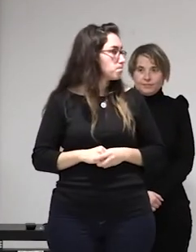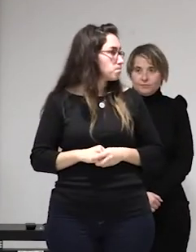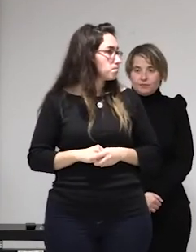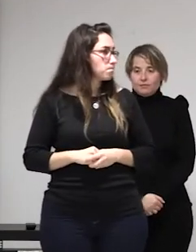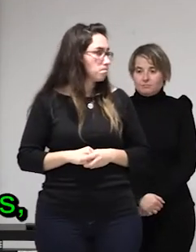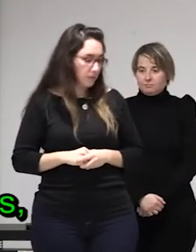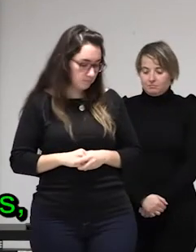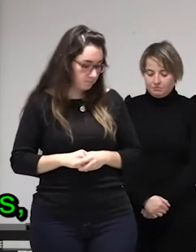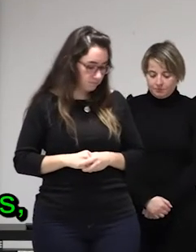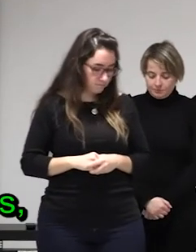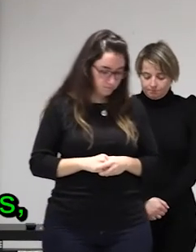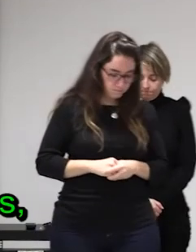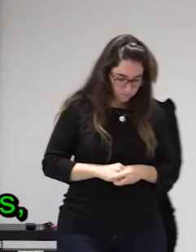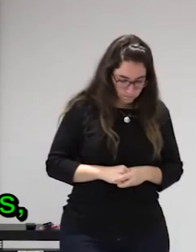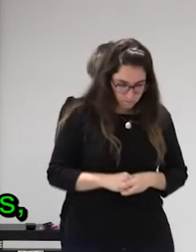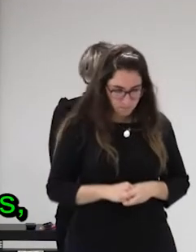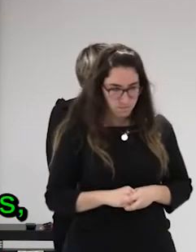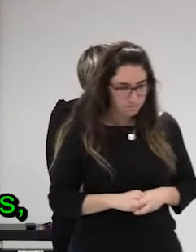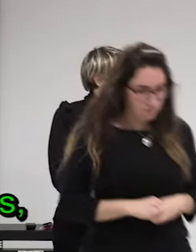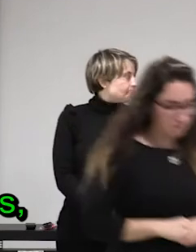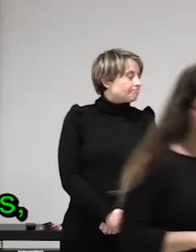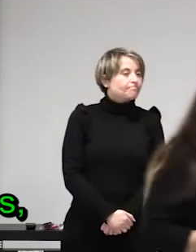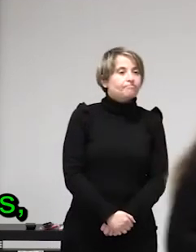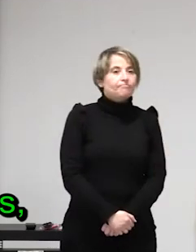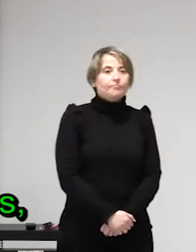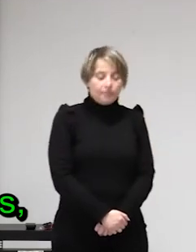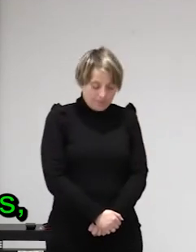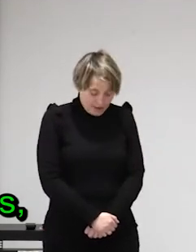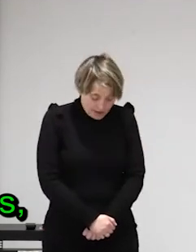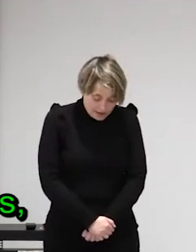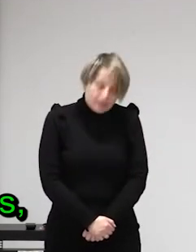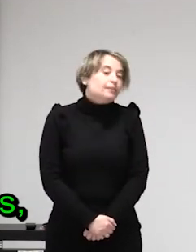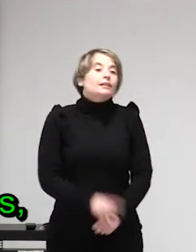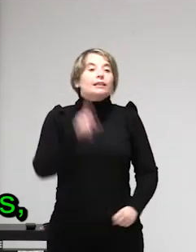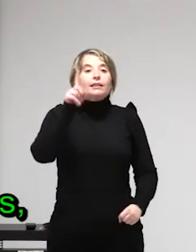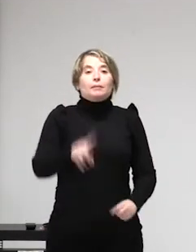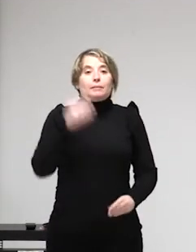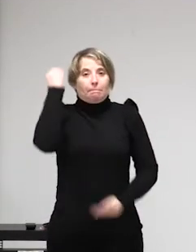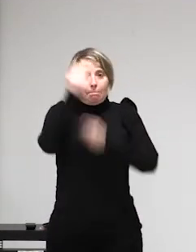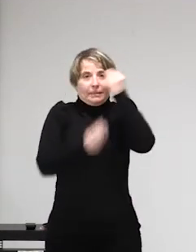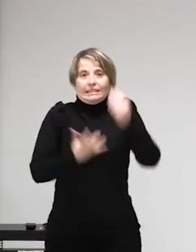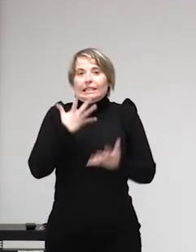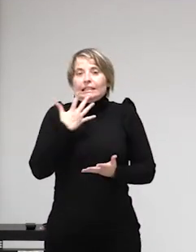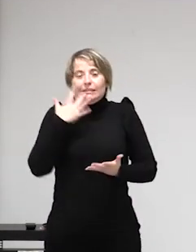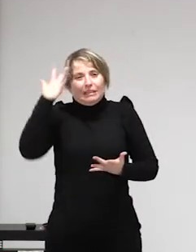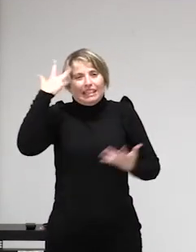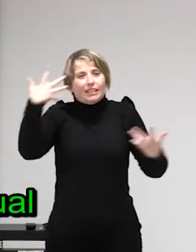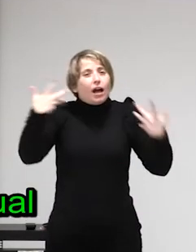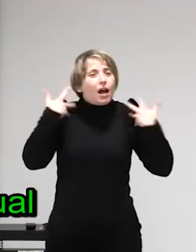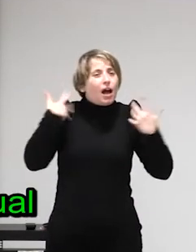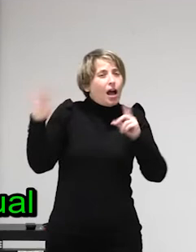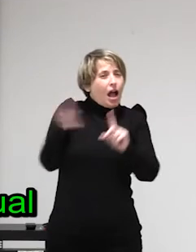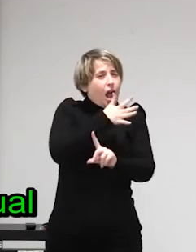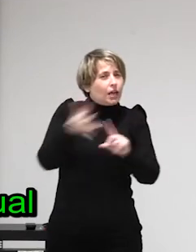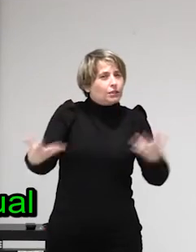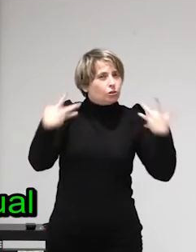mujeres un ejemplo fue el de Vanessa Campos que fue asesinada en 2018 por una banda de ladrones porque es que